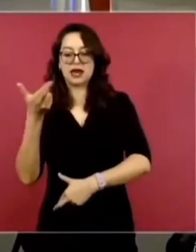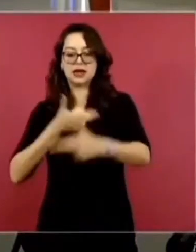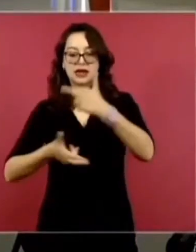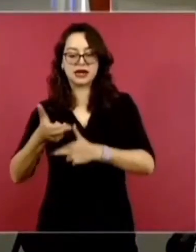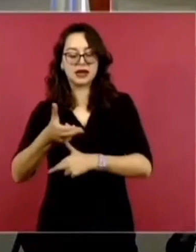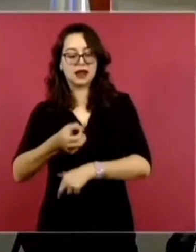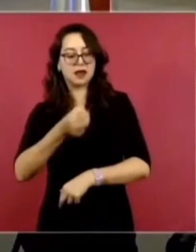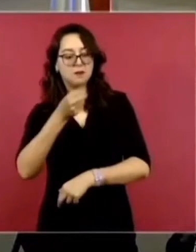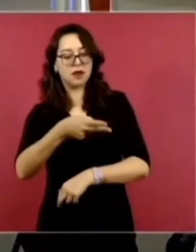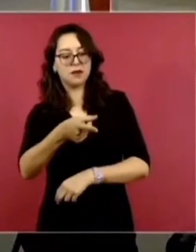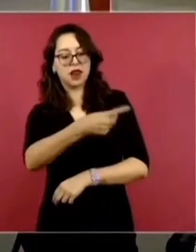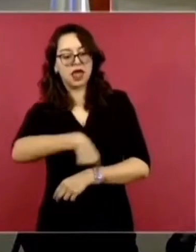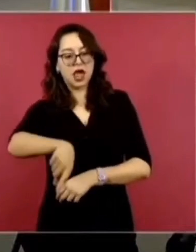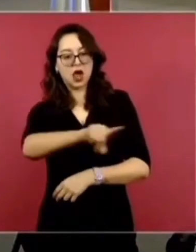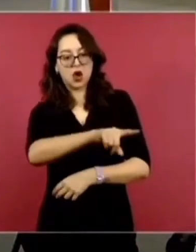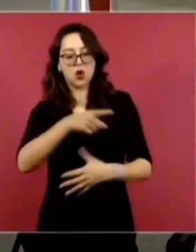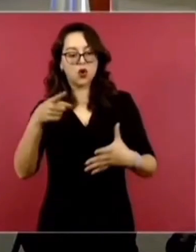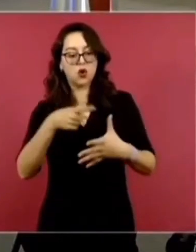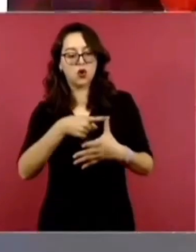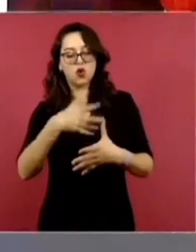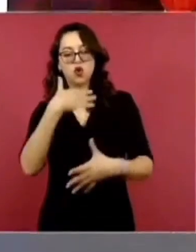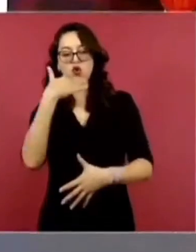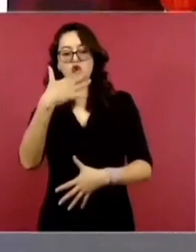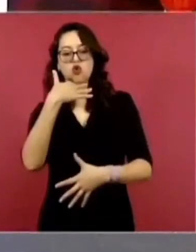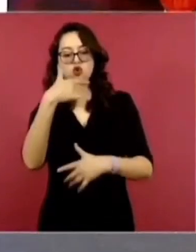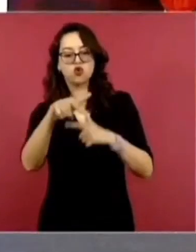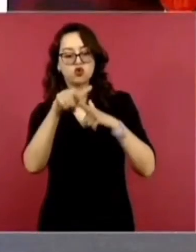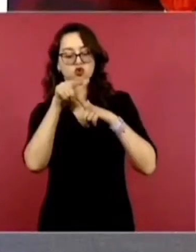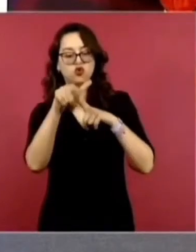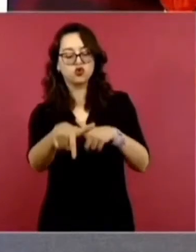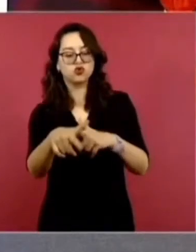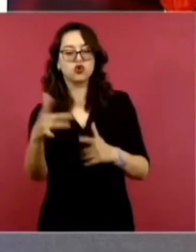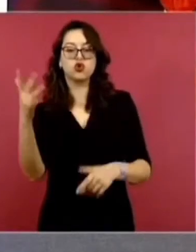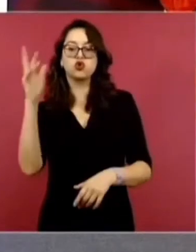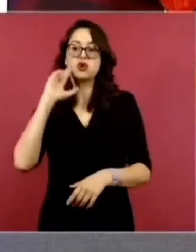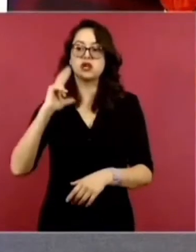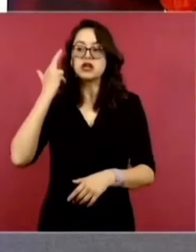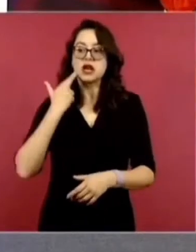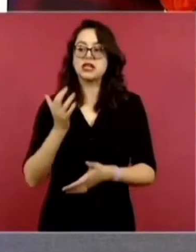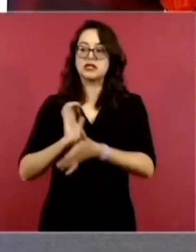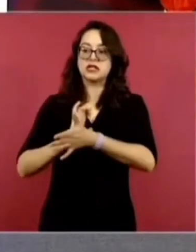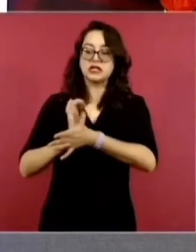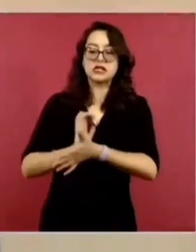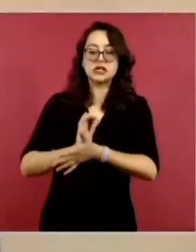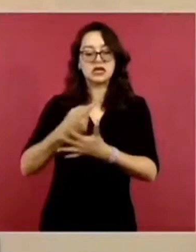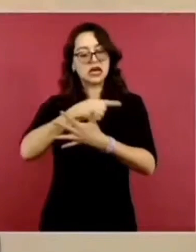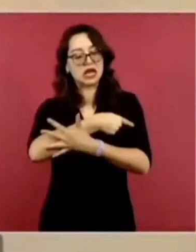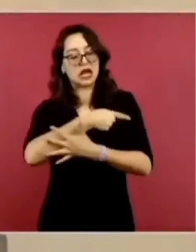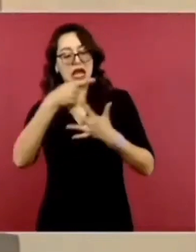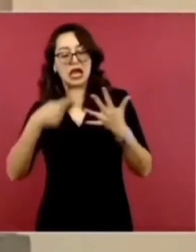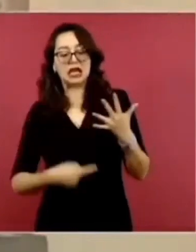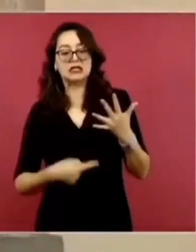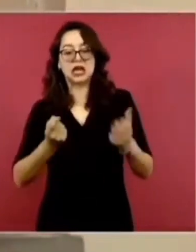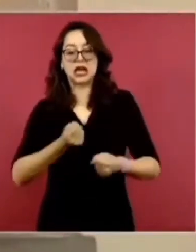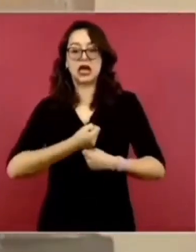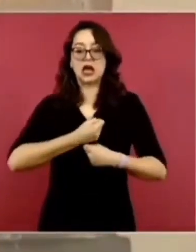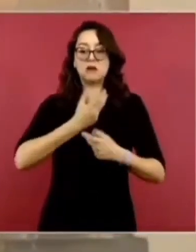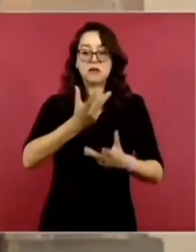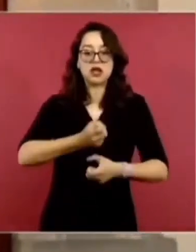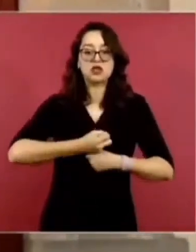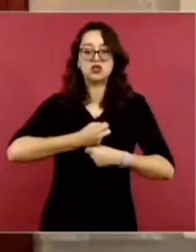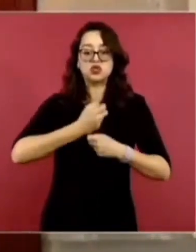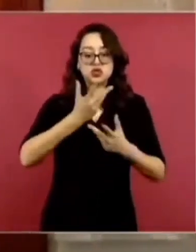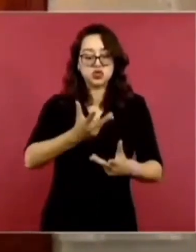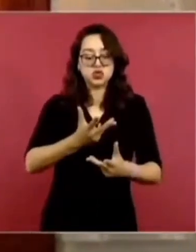cuantos que continúe la corrupción el clasismo el racismo etcétera son manifestaciones utilizadas